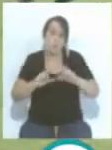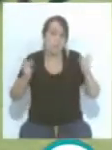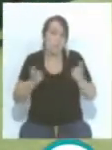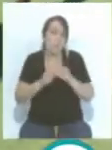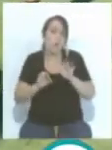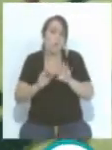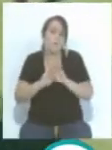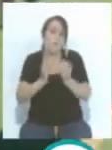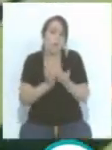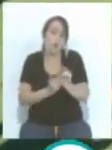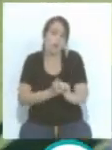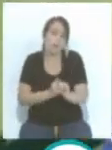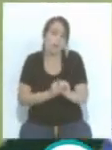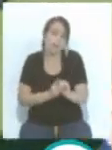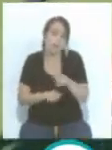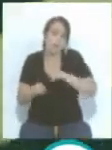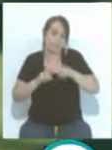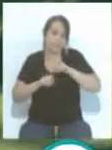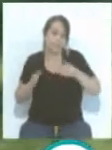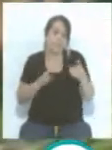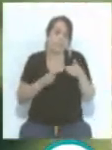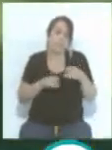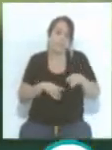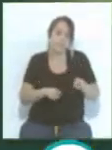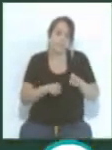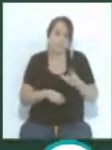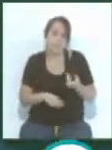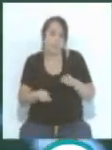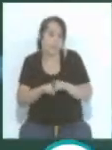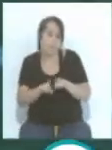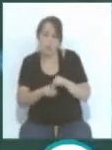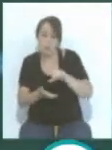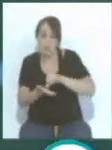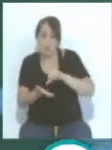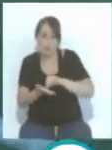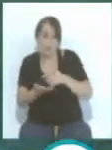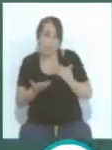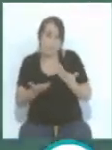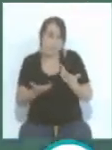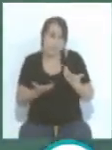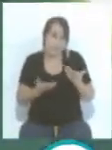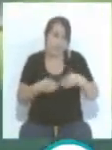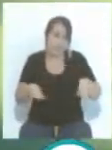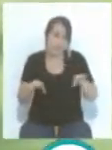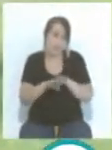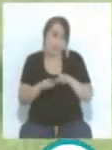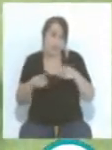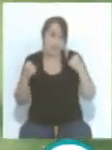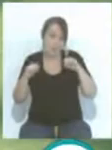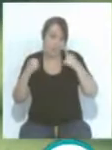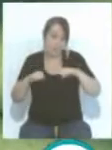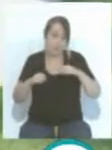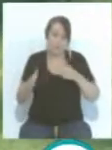a la situación inicial. Son las fases, como pasan las ciudades, por la misma fase, pero los entrenamientos fase 1, fase 2,